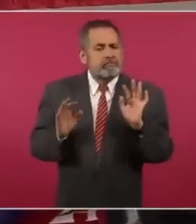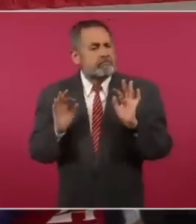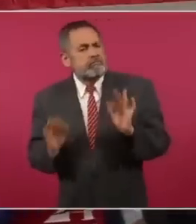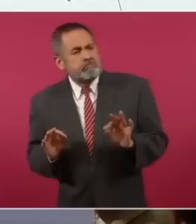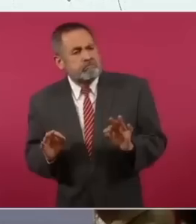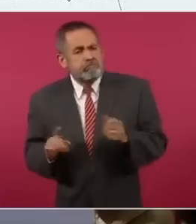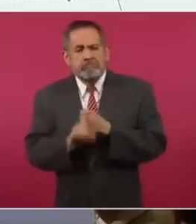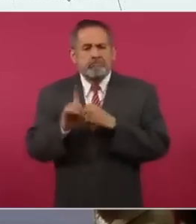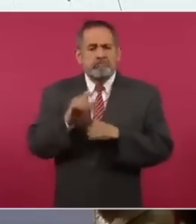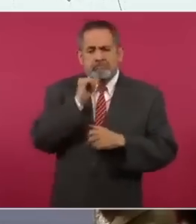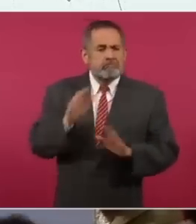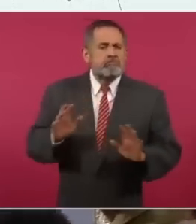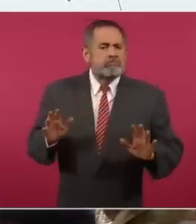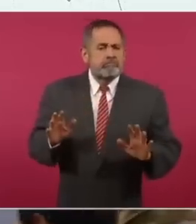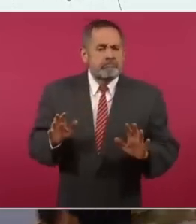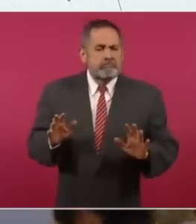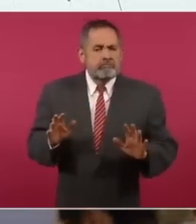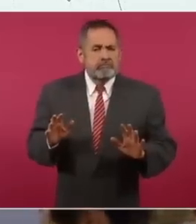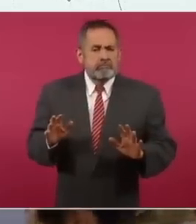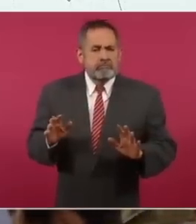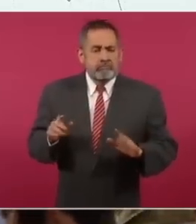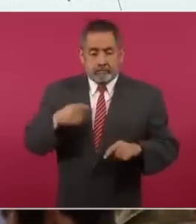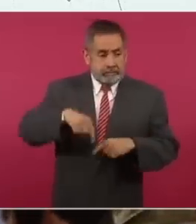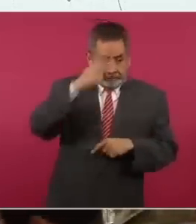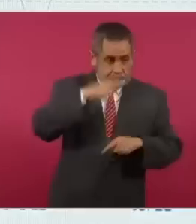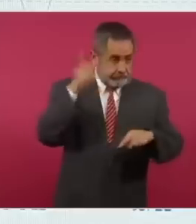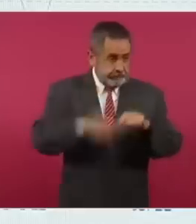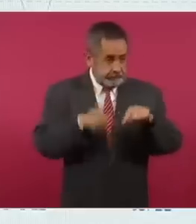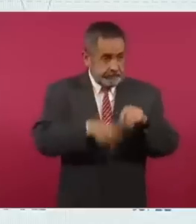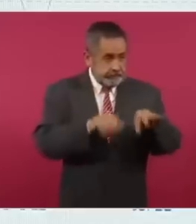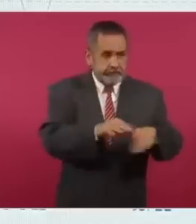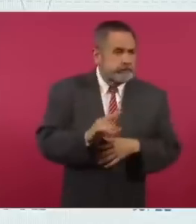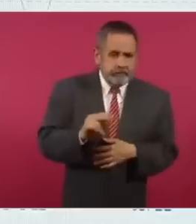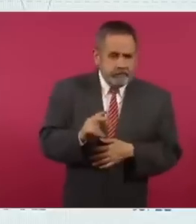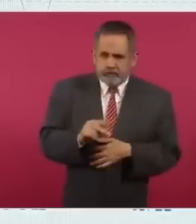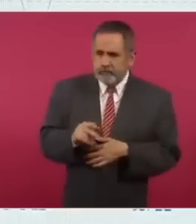no le quita trabajo a los mexicanos, porque